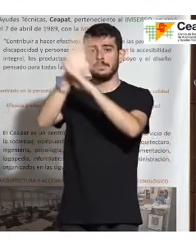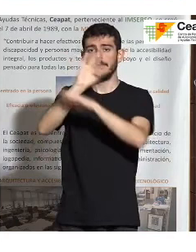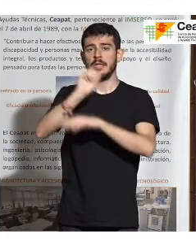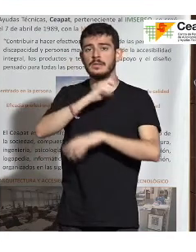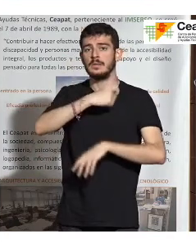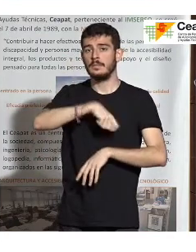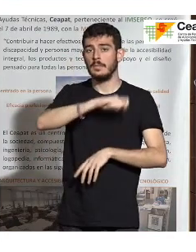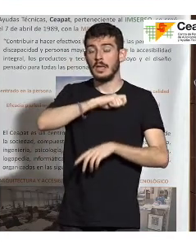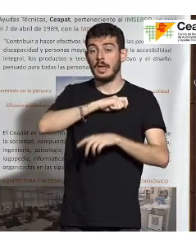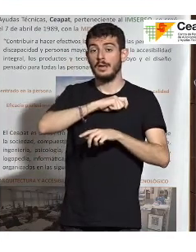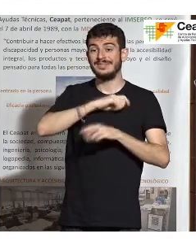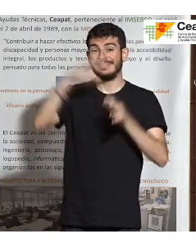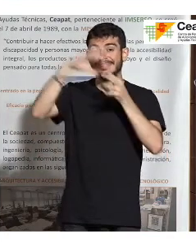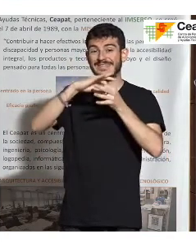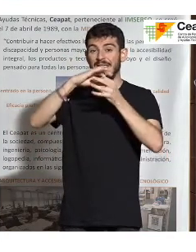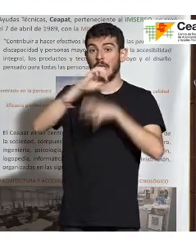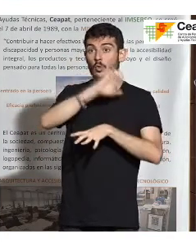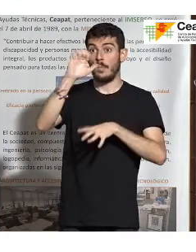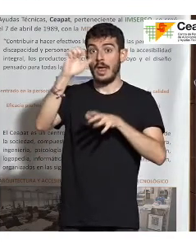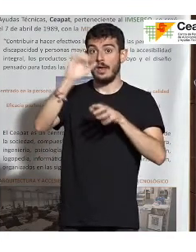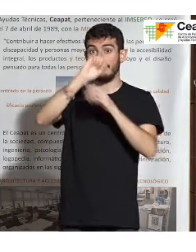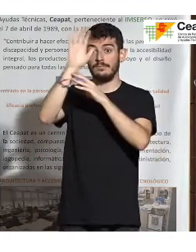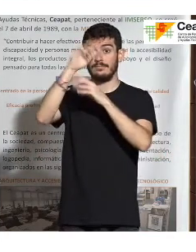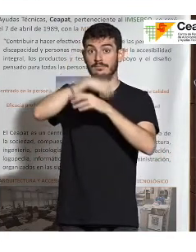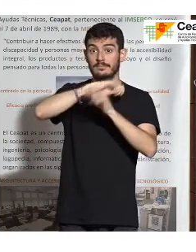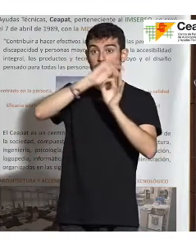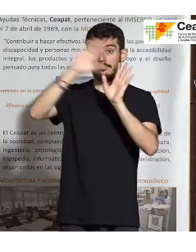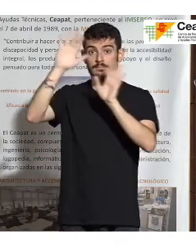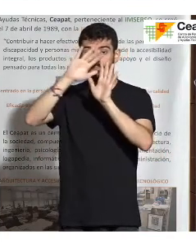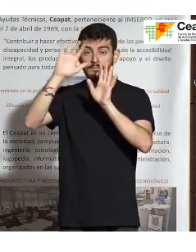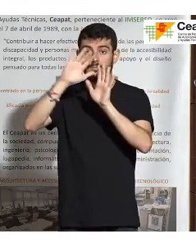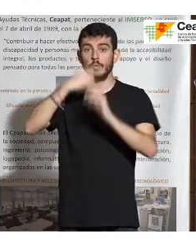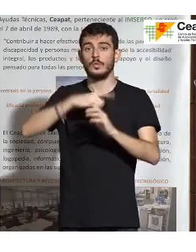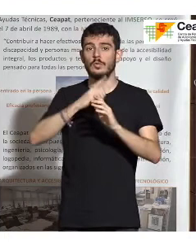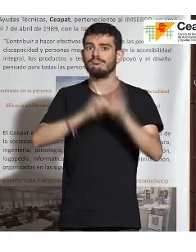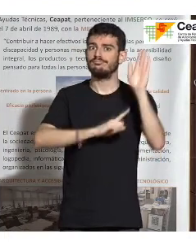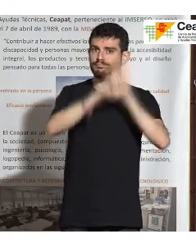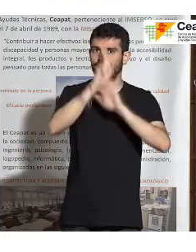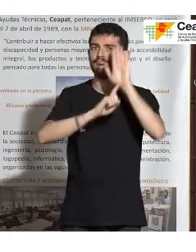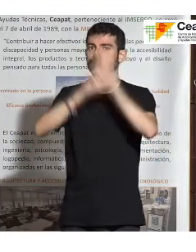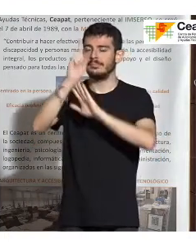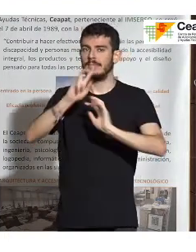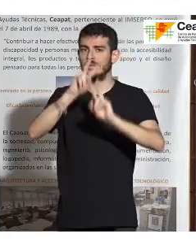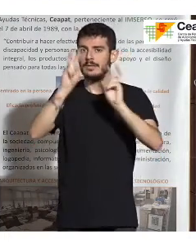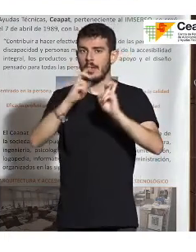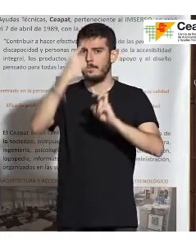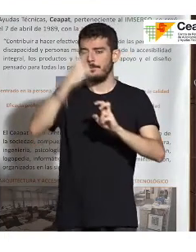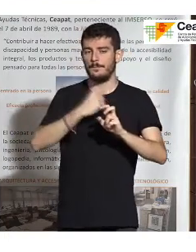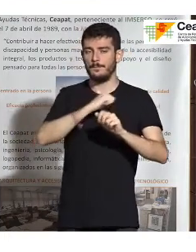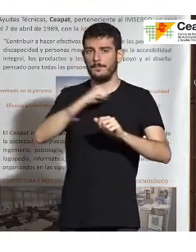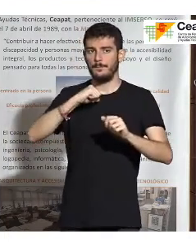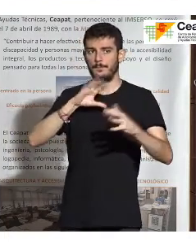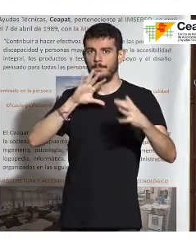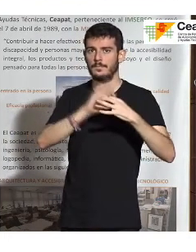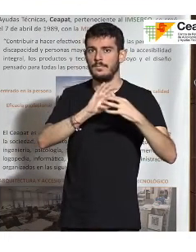respecto a Europa, estamos en una situación más avanzada respecto a lo que es la personalización de los servicios. En Escandinavia